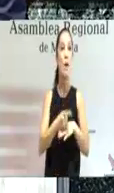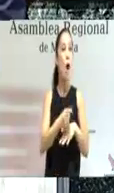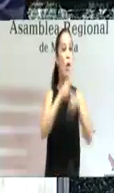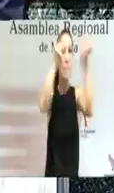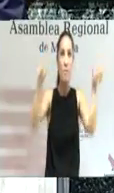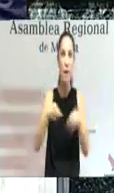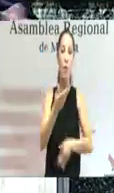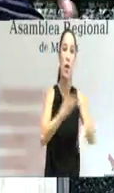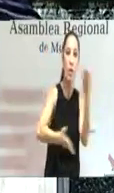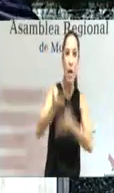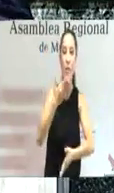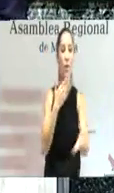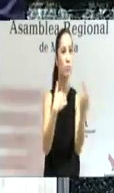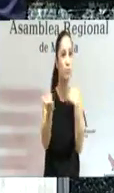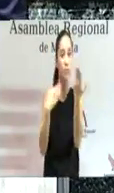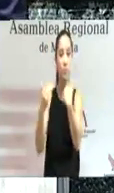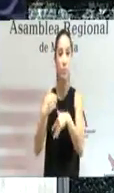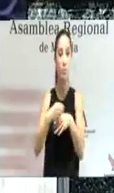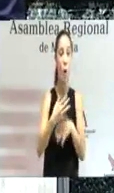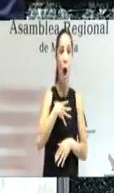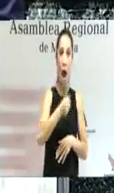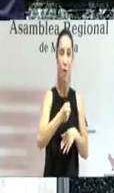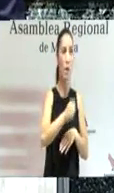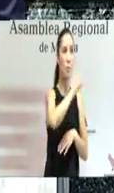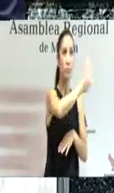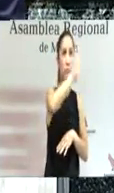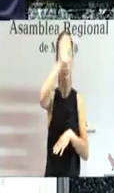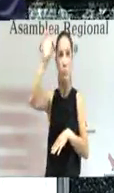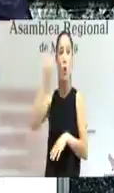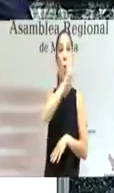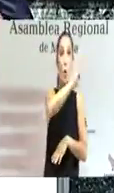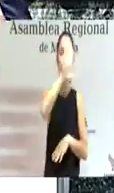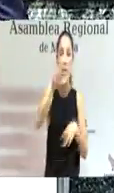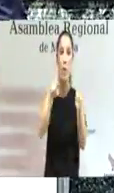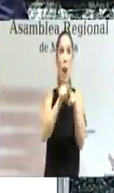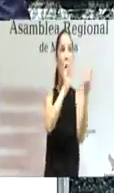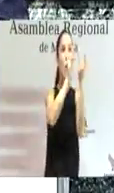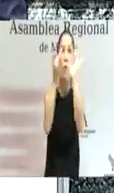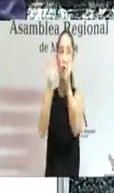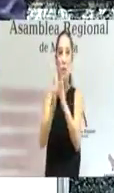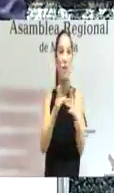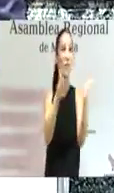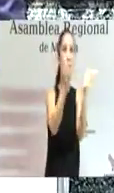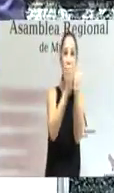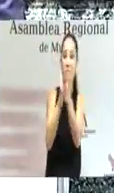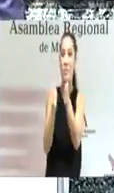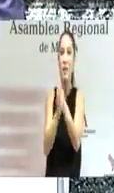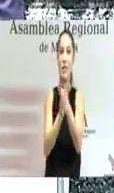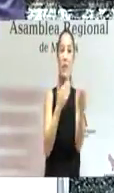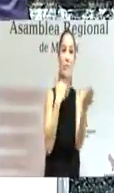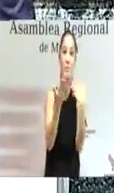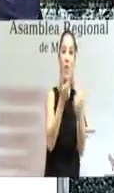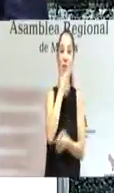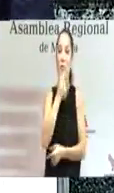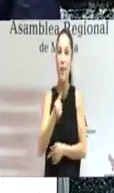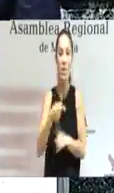cooperación con los 45 ayuntamientos de la región para tener un contacto mucho más fluido y cercano un órgano